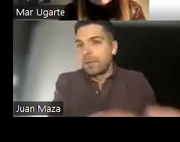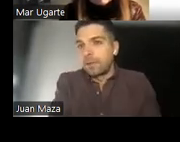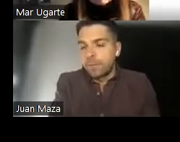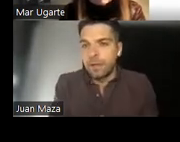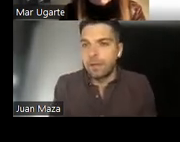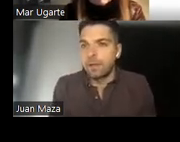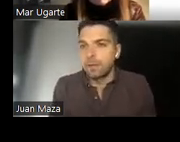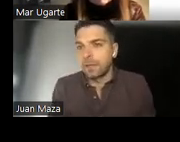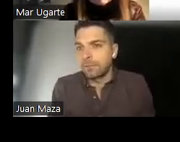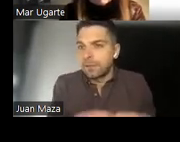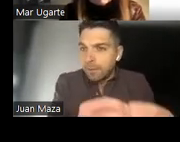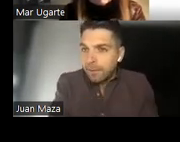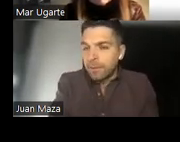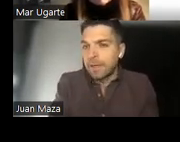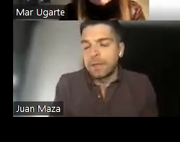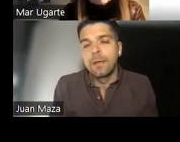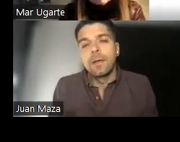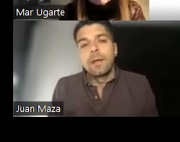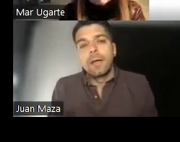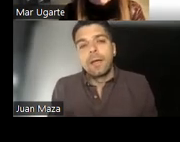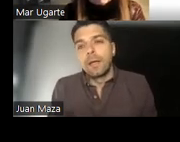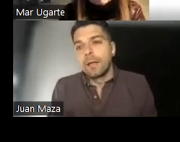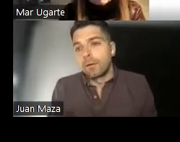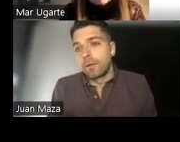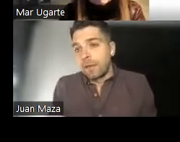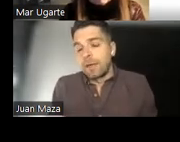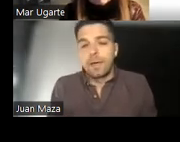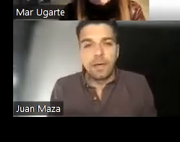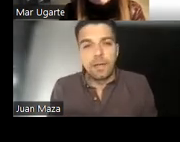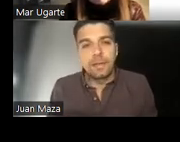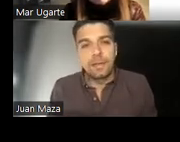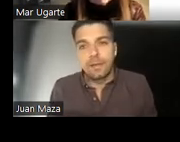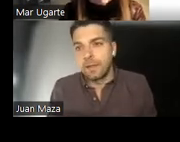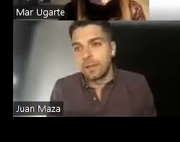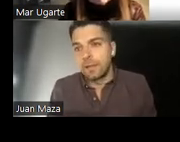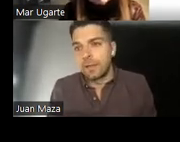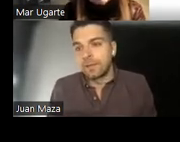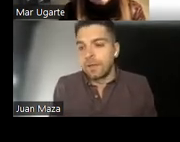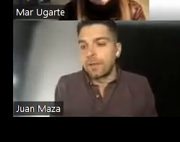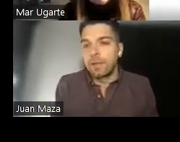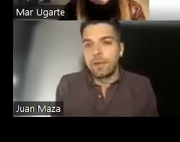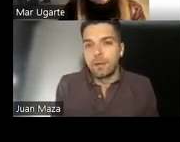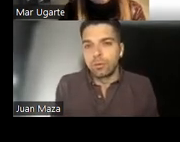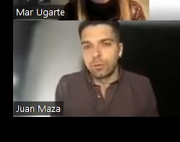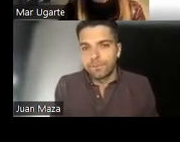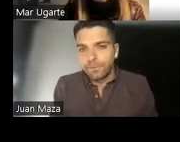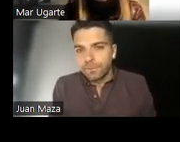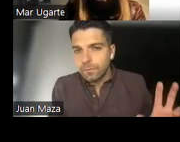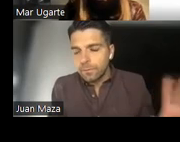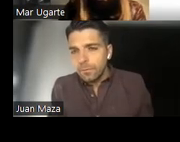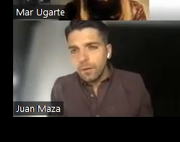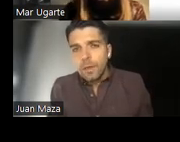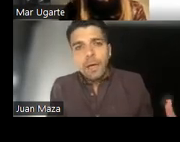lo cual va directamente también a implicar lo que decíais antes de la señal del gusto.